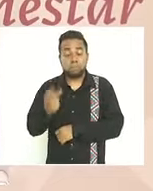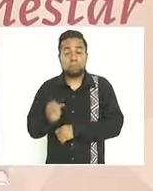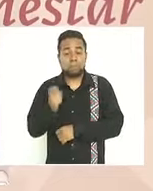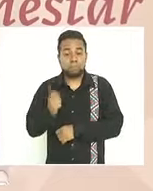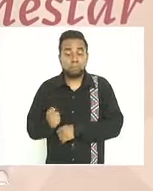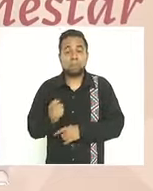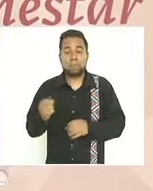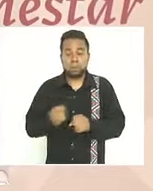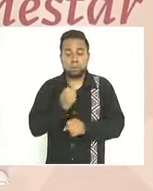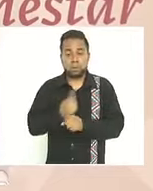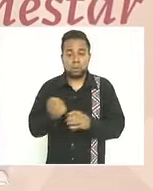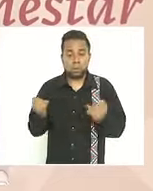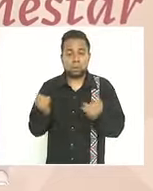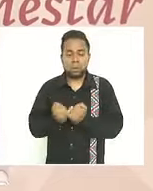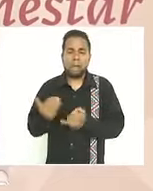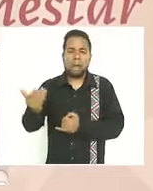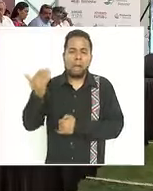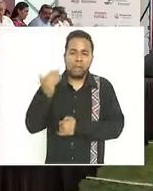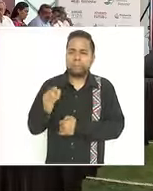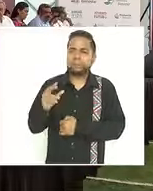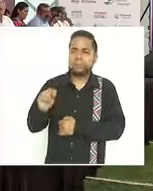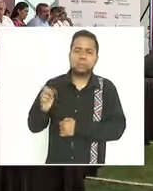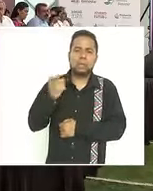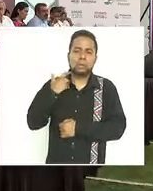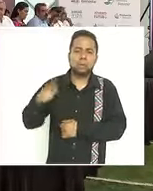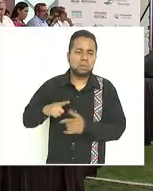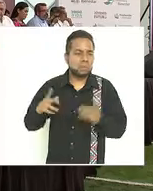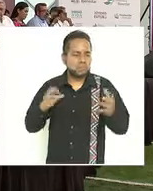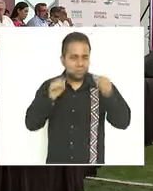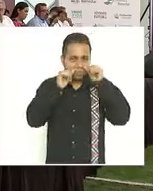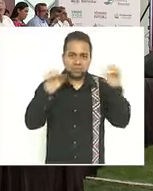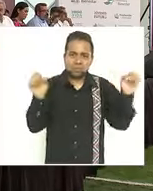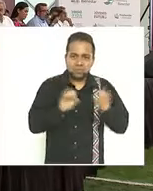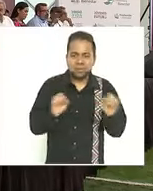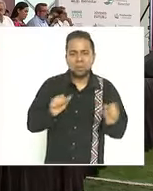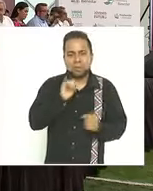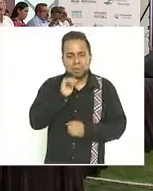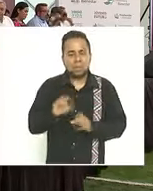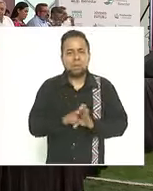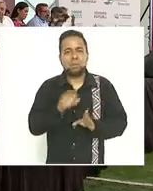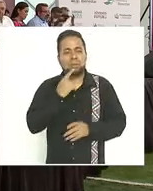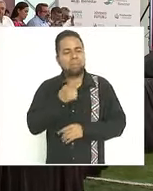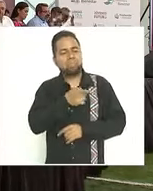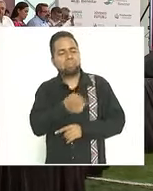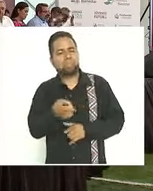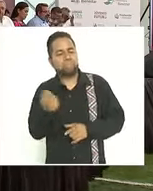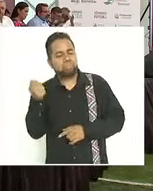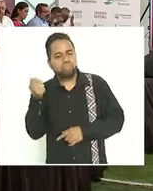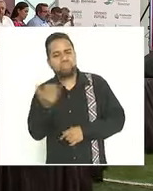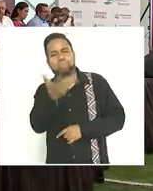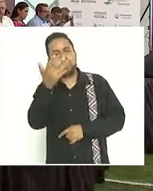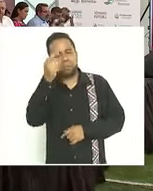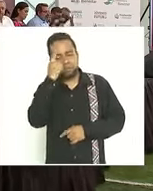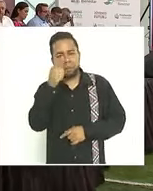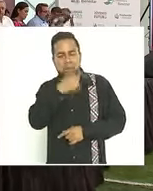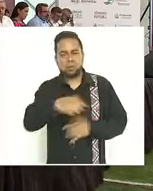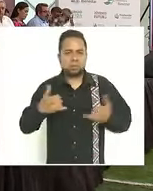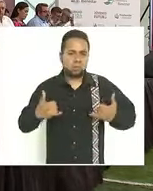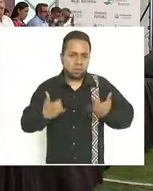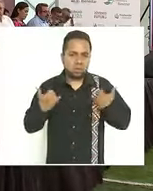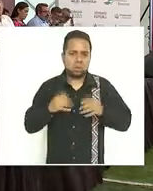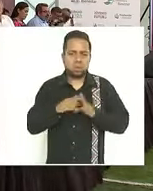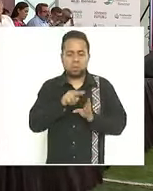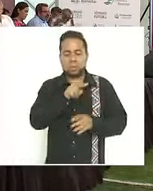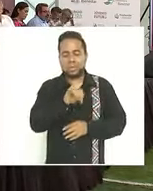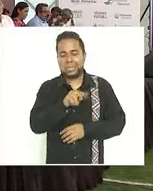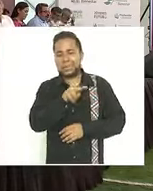mismas oportunidades que fueron negadas en los gobiernos anteriores en los cuales se referían de manera despectiva a los jóvenes como